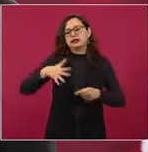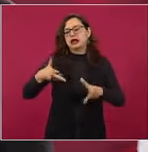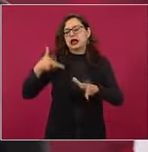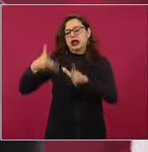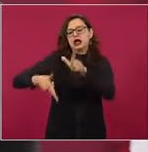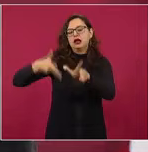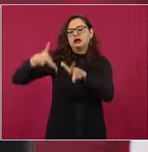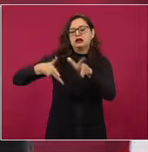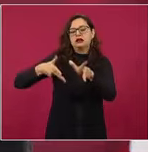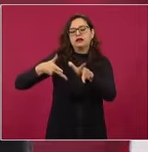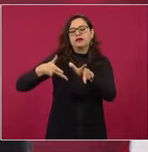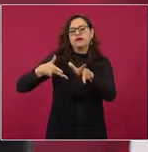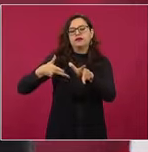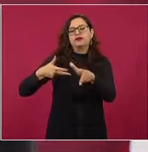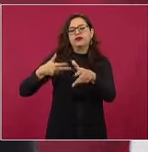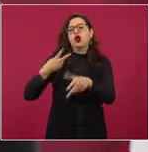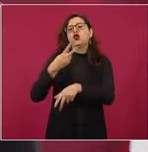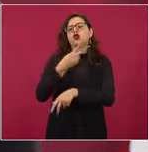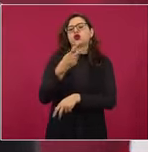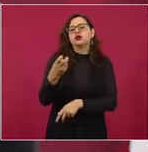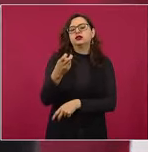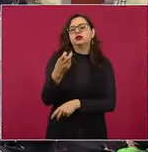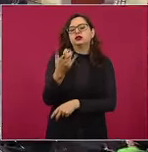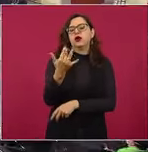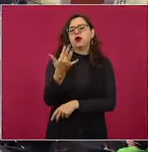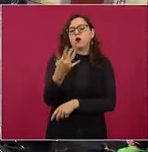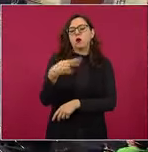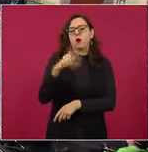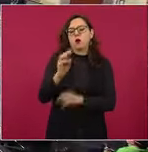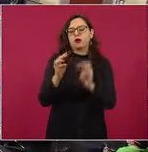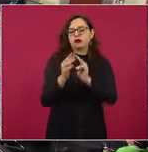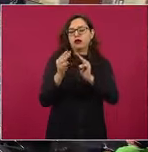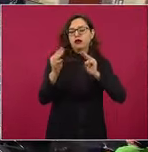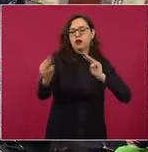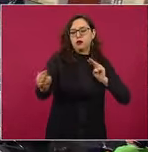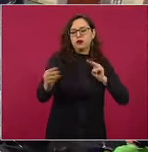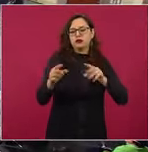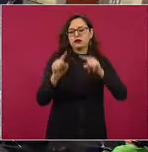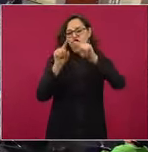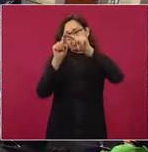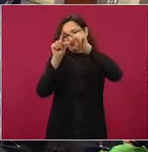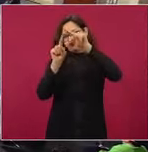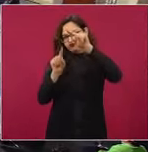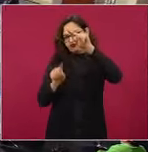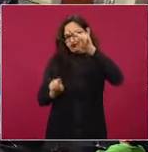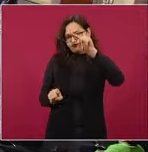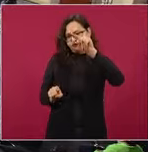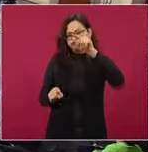kilómetros aproximadamente de vía férrea de